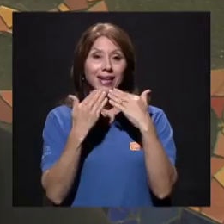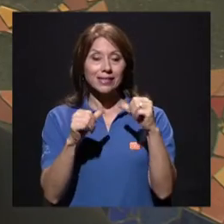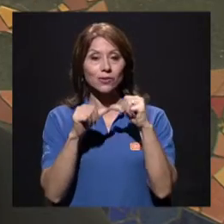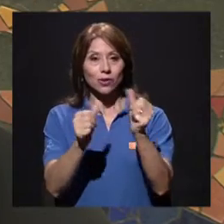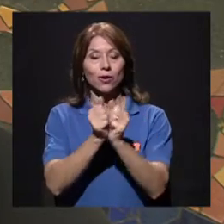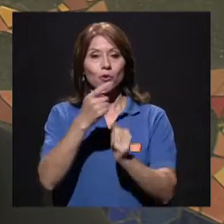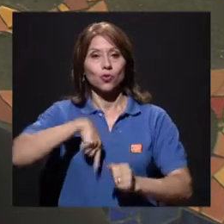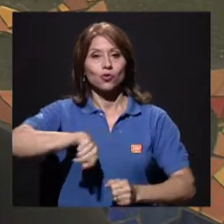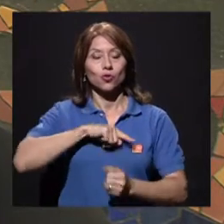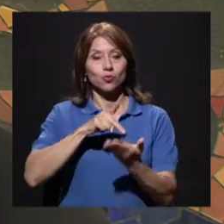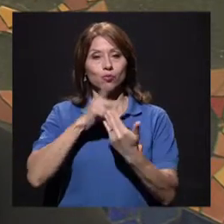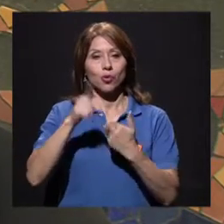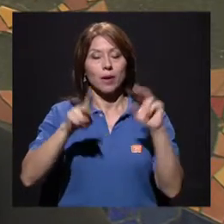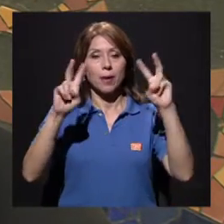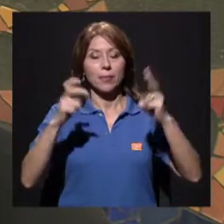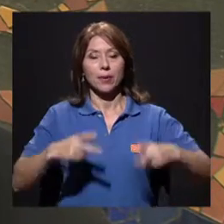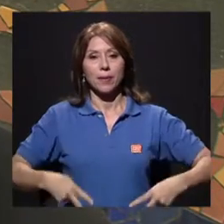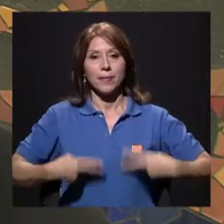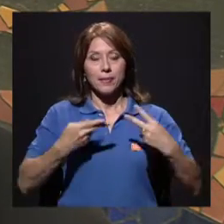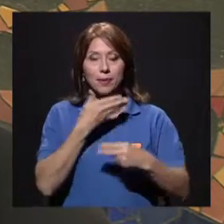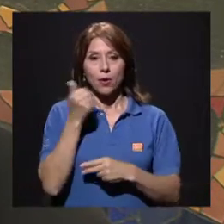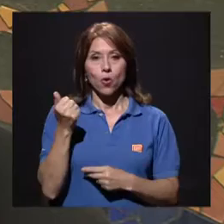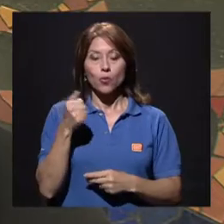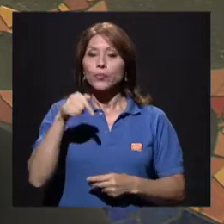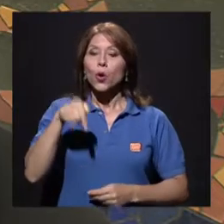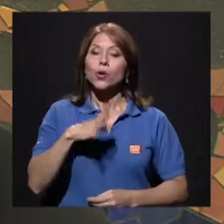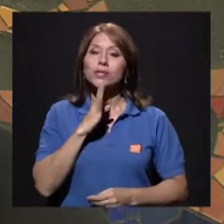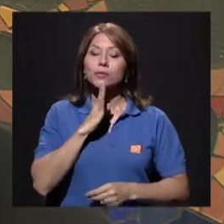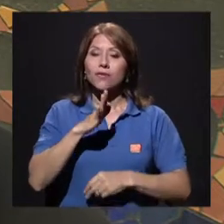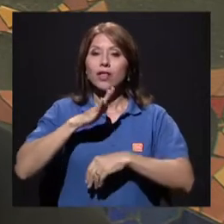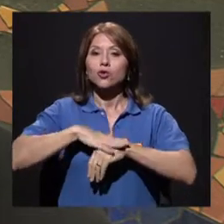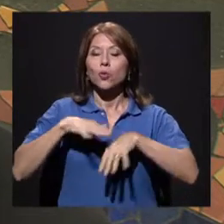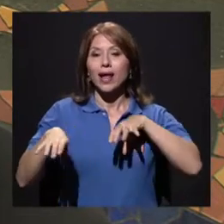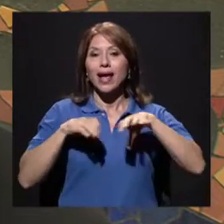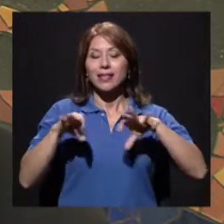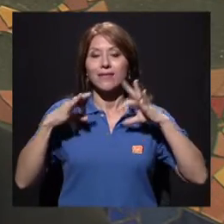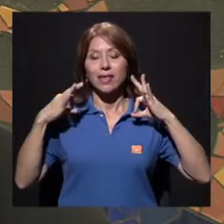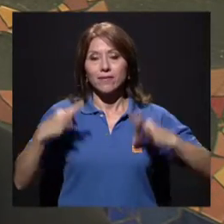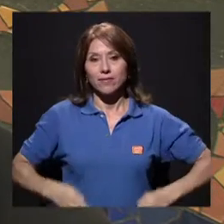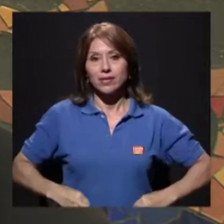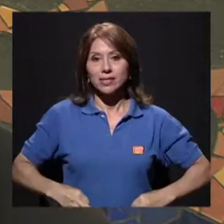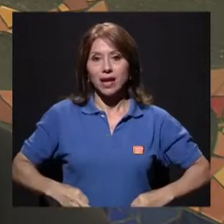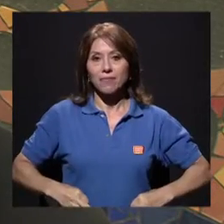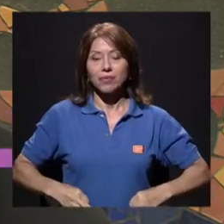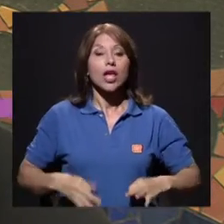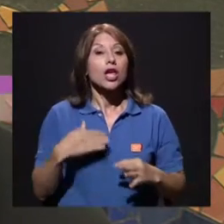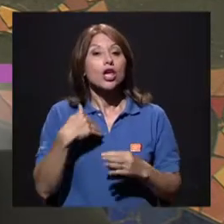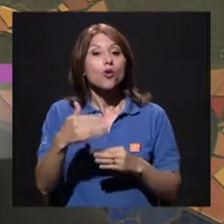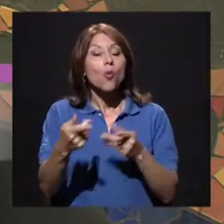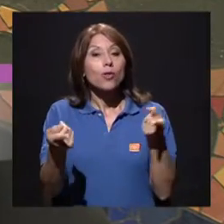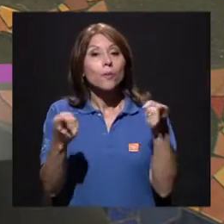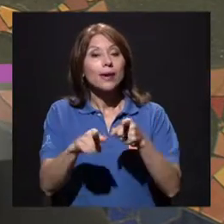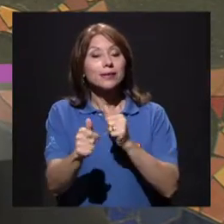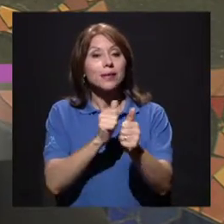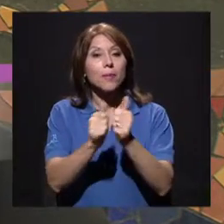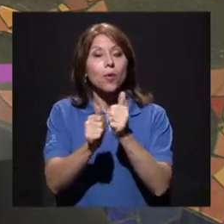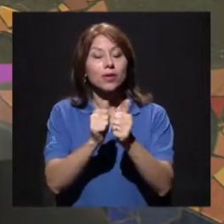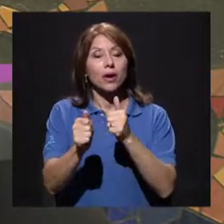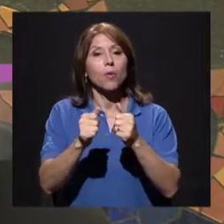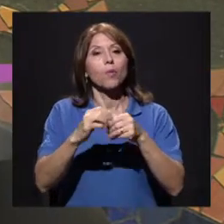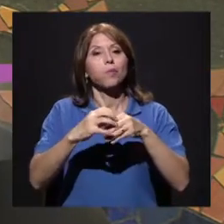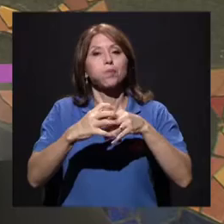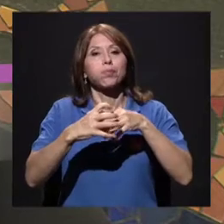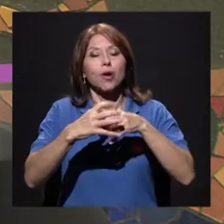Gracias por continuar con nosotros en el programa Vivir Mejor. Hoy estamos hablando acerca de la actividad física y las lesiones deportivas más